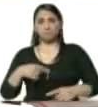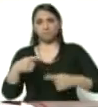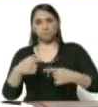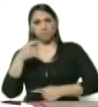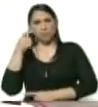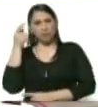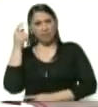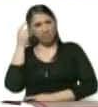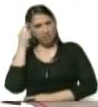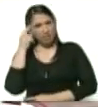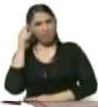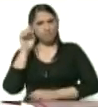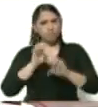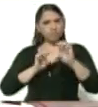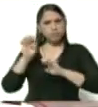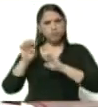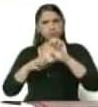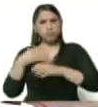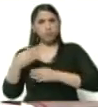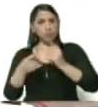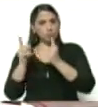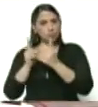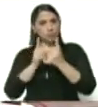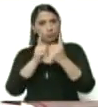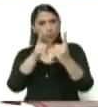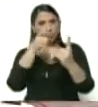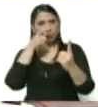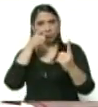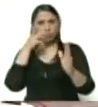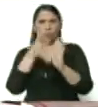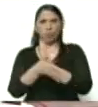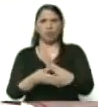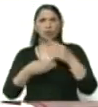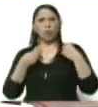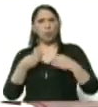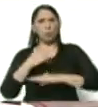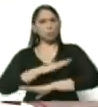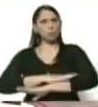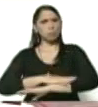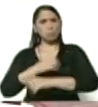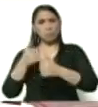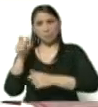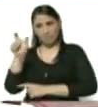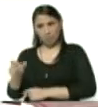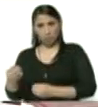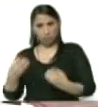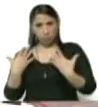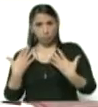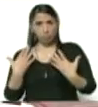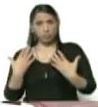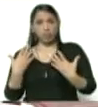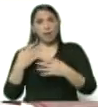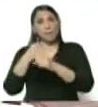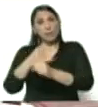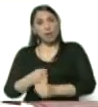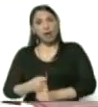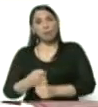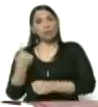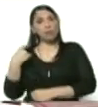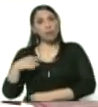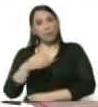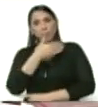en evaluación, haciendo seguimiento sobre la evolución de este paciente que esperamos tenga mejoría.